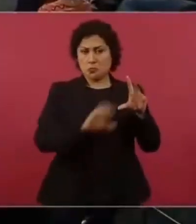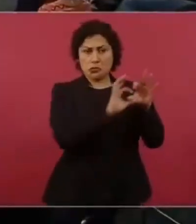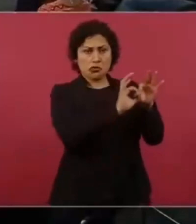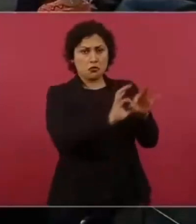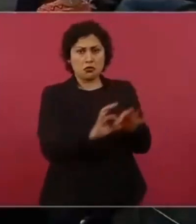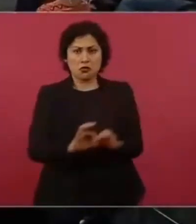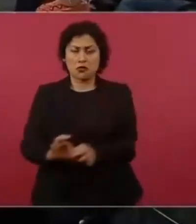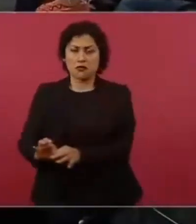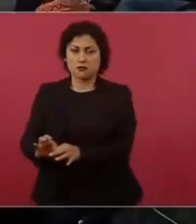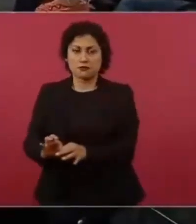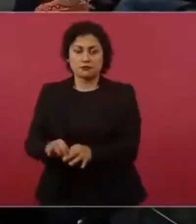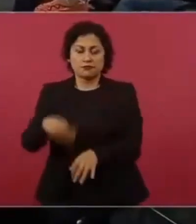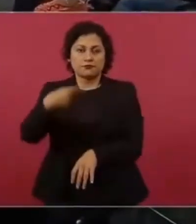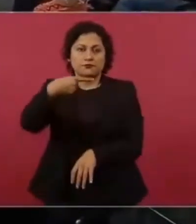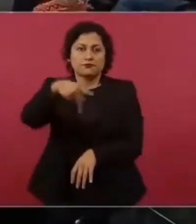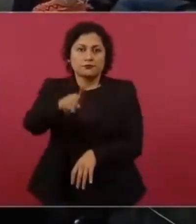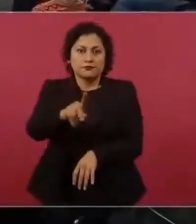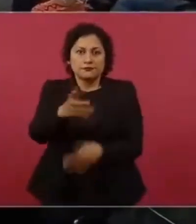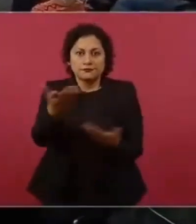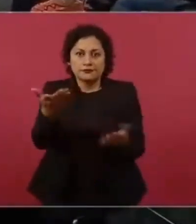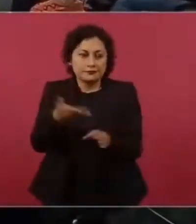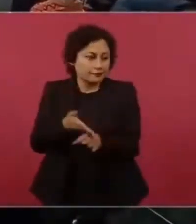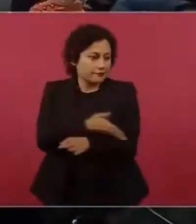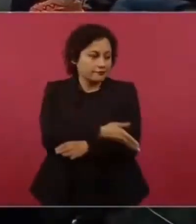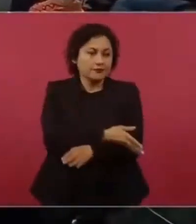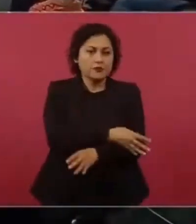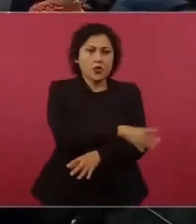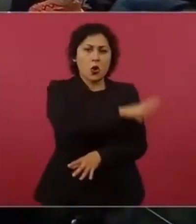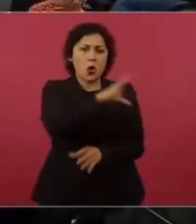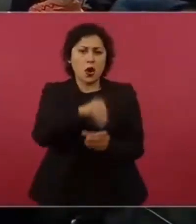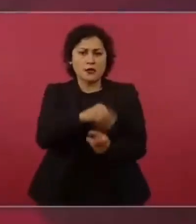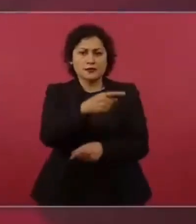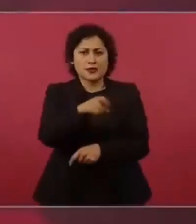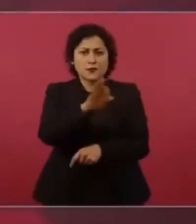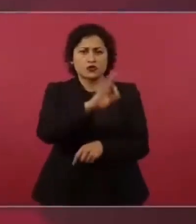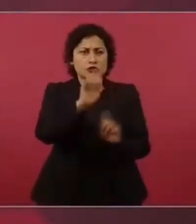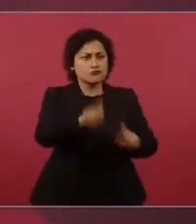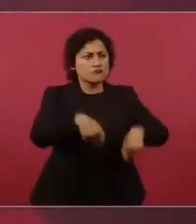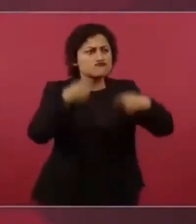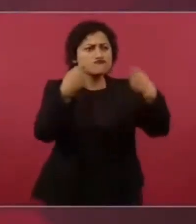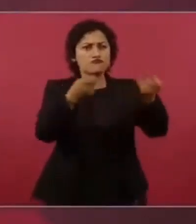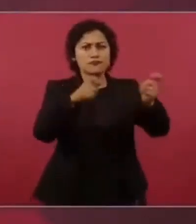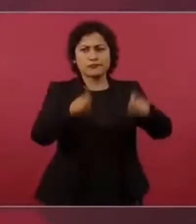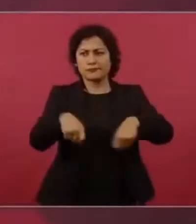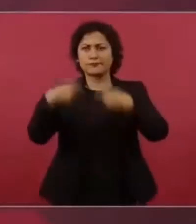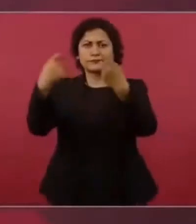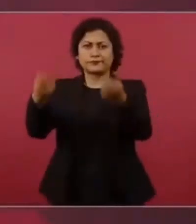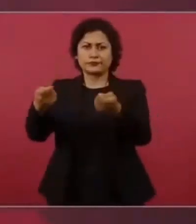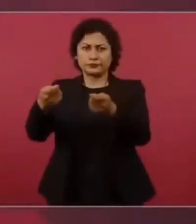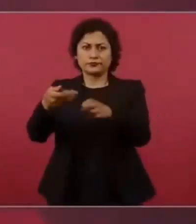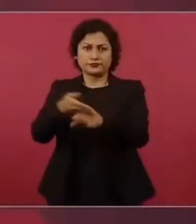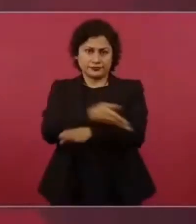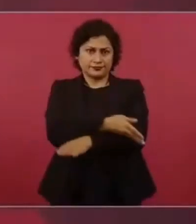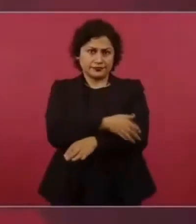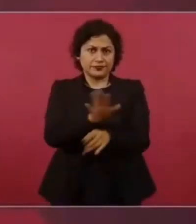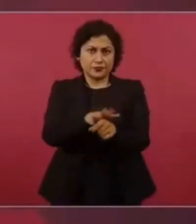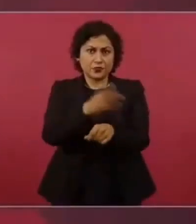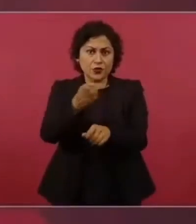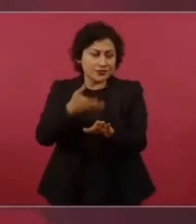Iban a entregar completamente. Ese era el plan. Por eso hicieron la reforma energética.